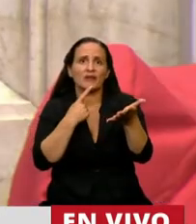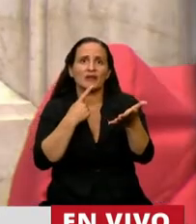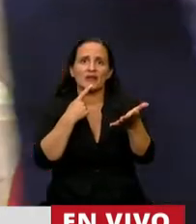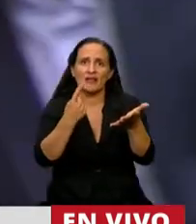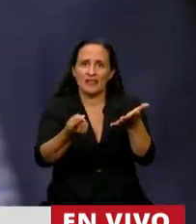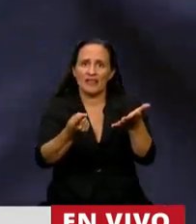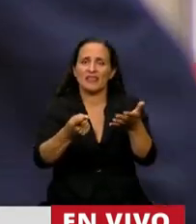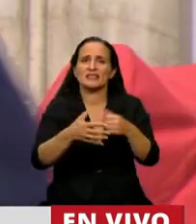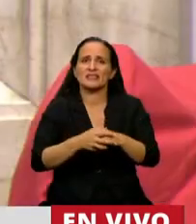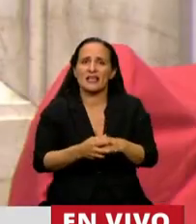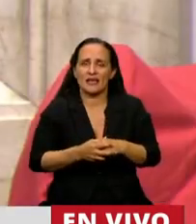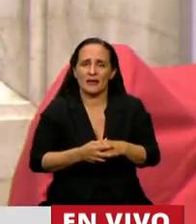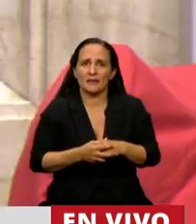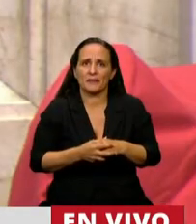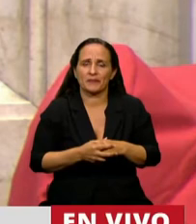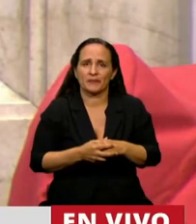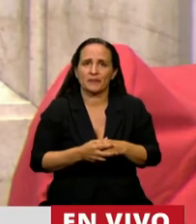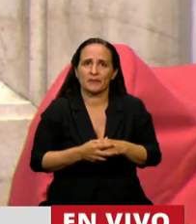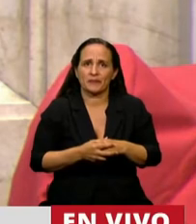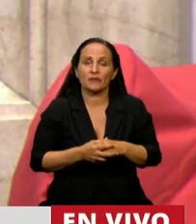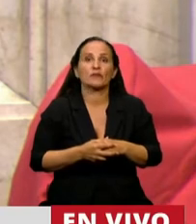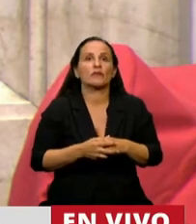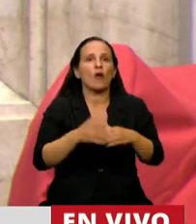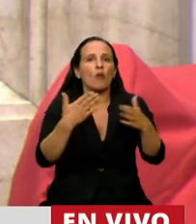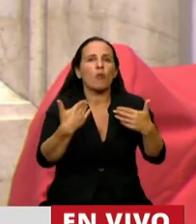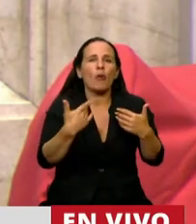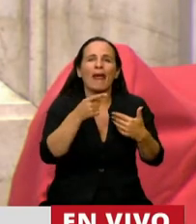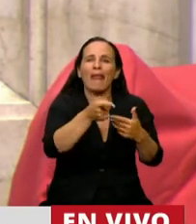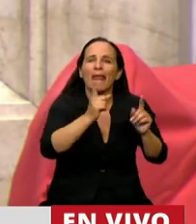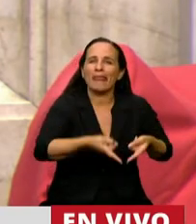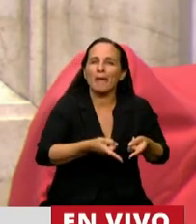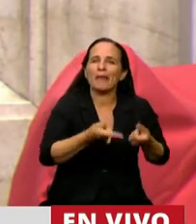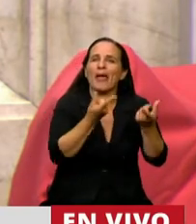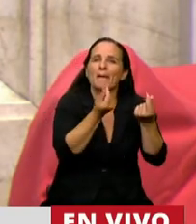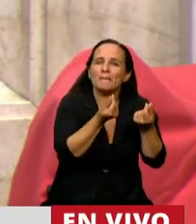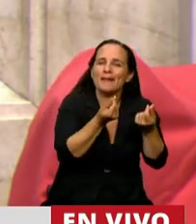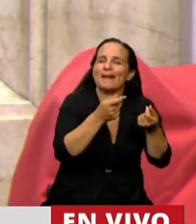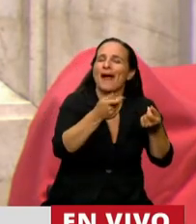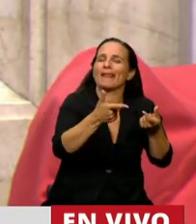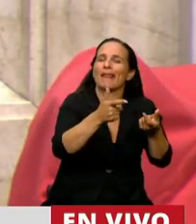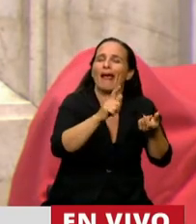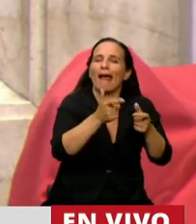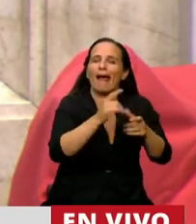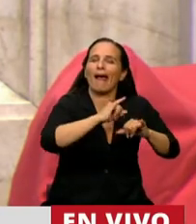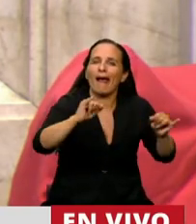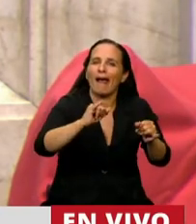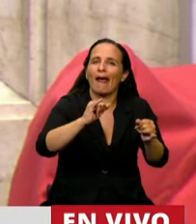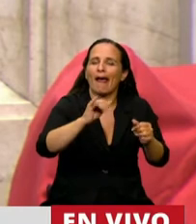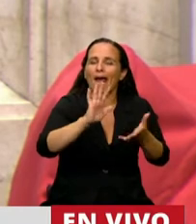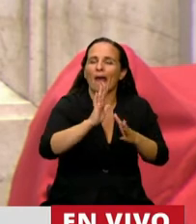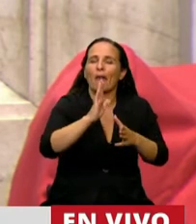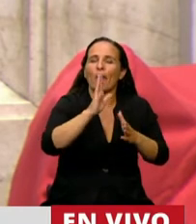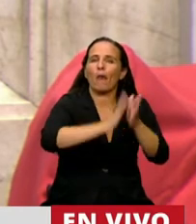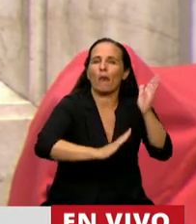de ingresar en un blanqueo, también, ¿no?, recordarán ustedes, bajo el gobierno de Macri. Es